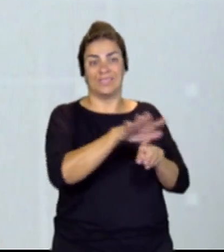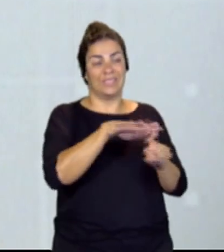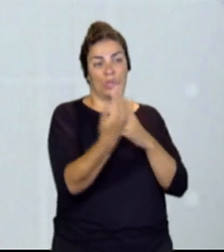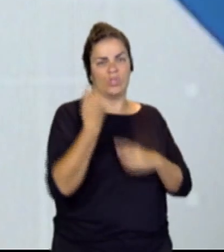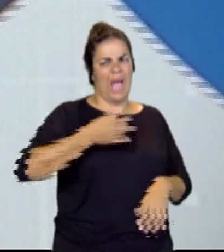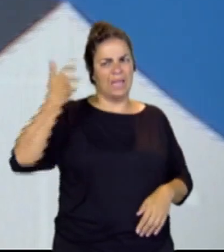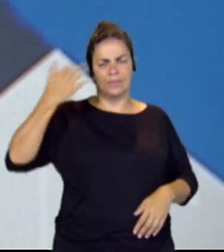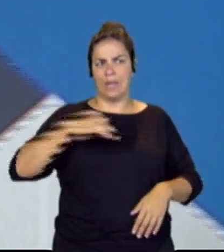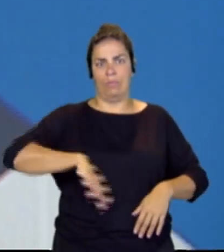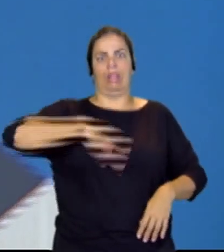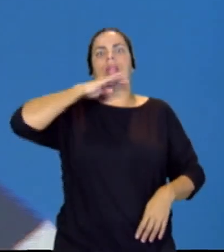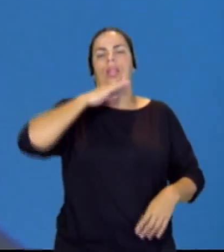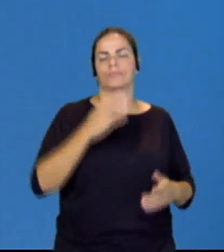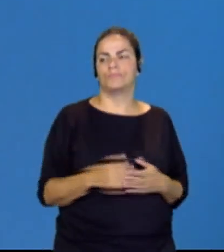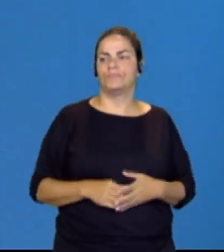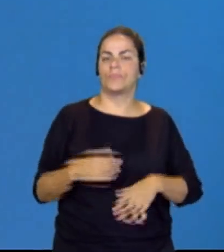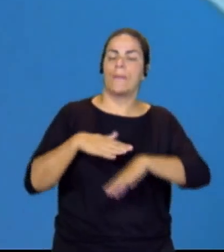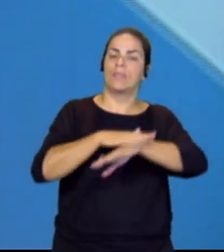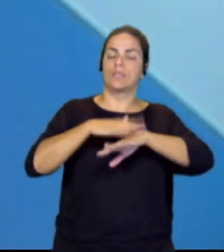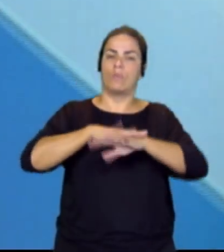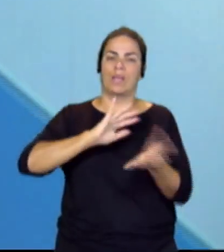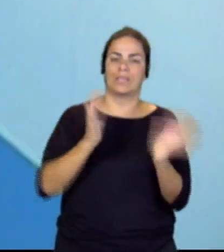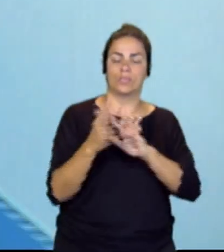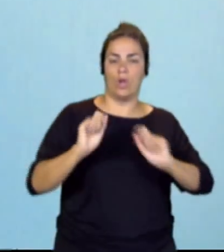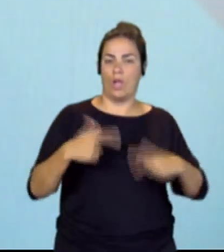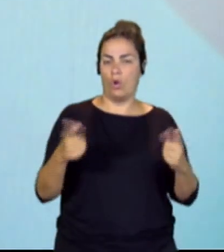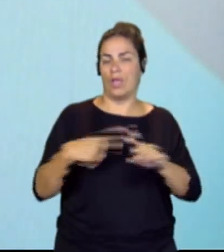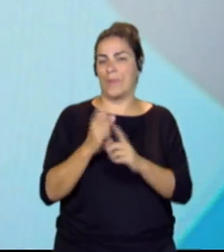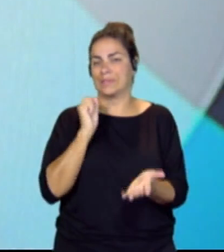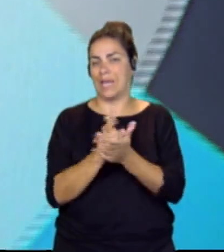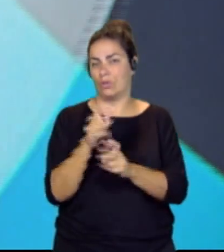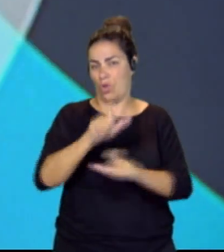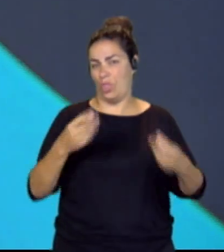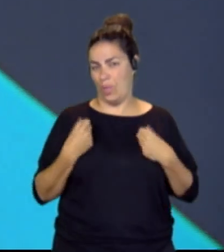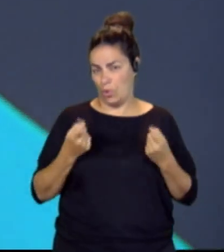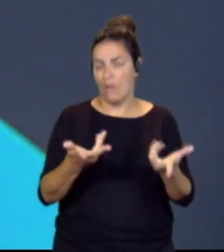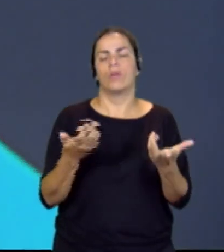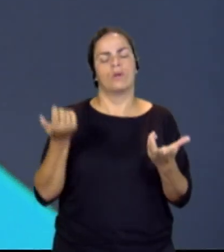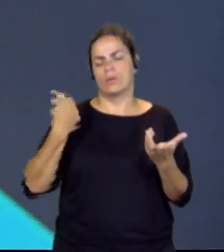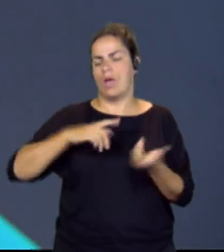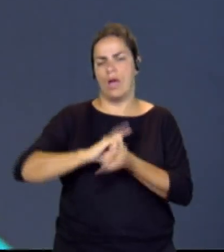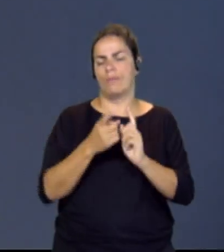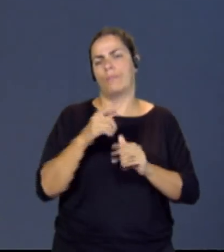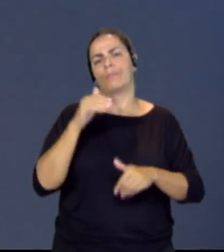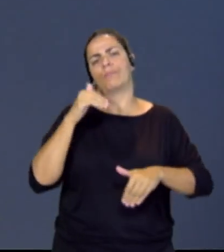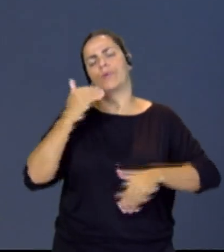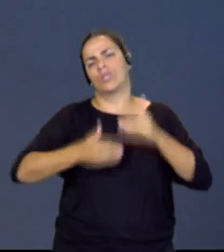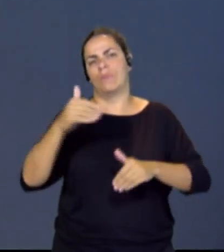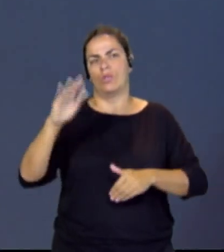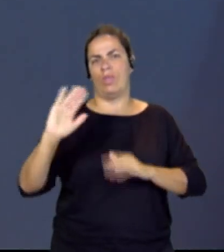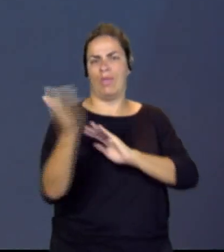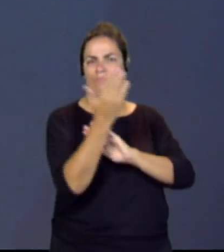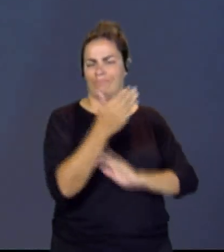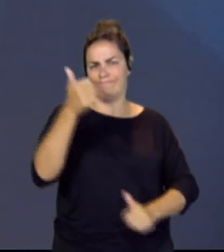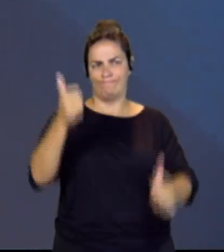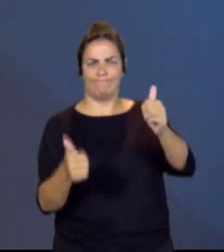El Ministerio para la Transición Ecológica y el Reto Demográfico ha publicado definitivamente el procedimiento de concurrencia competitiva para la